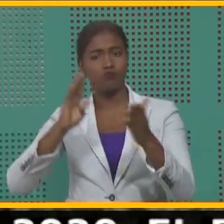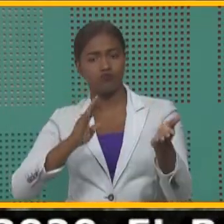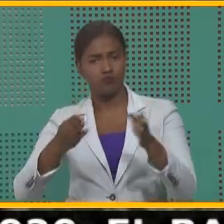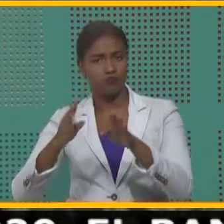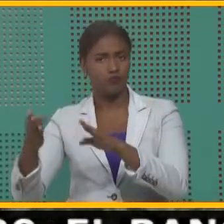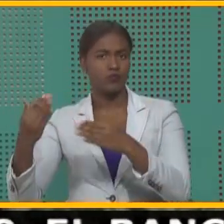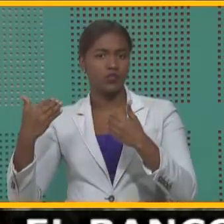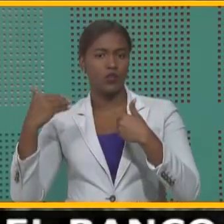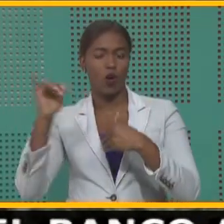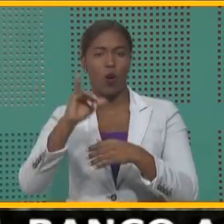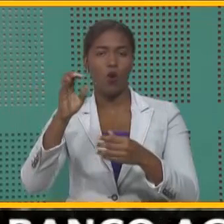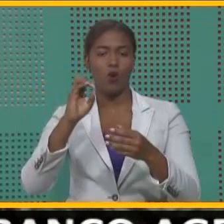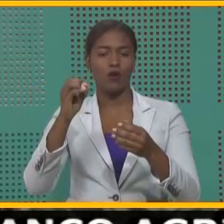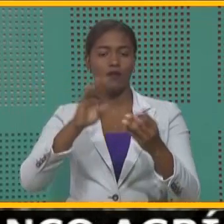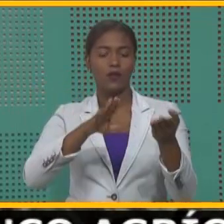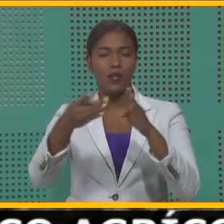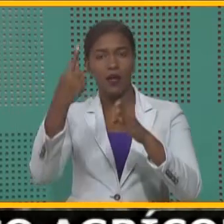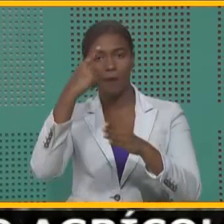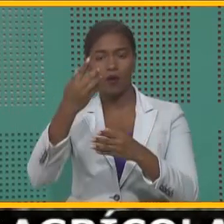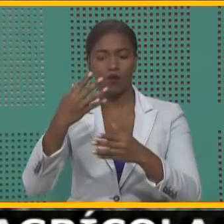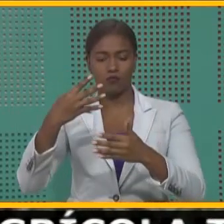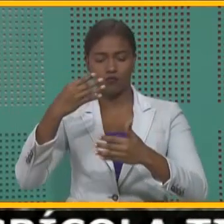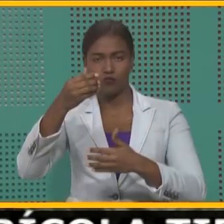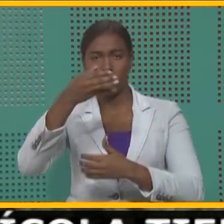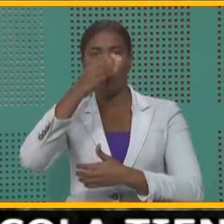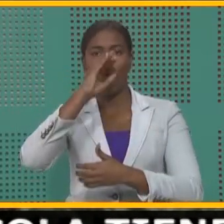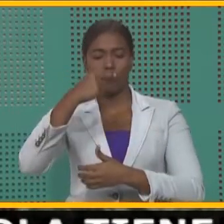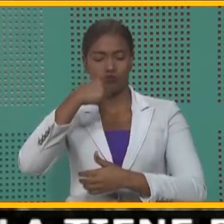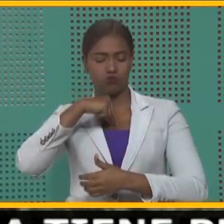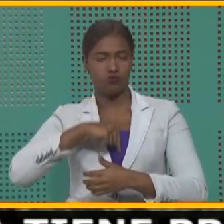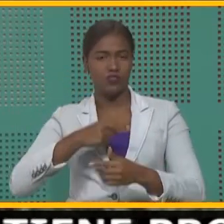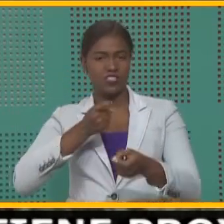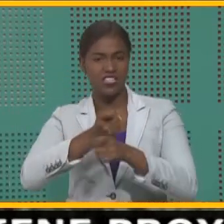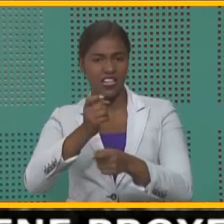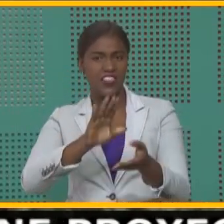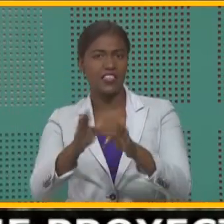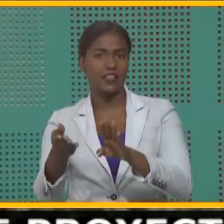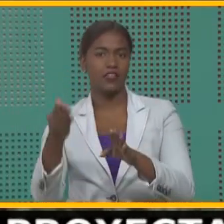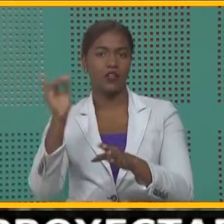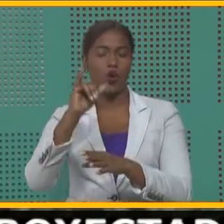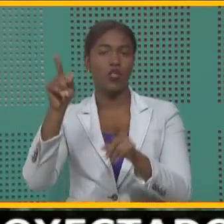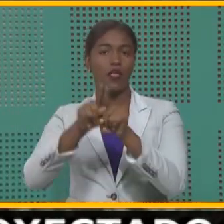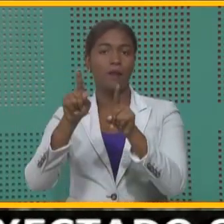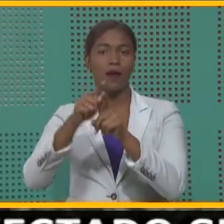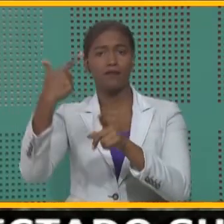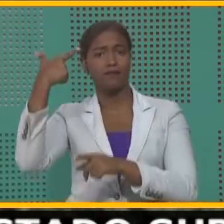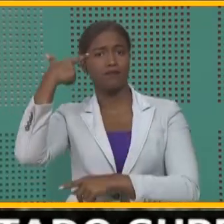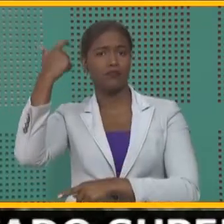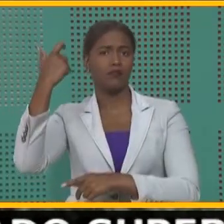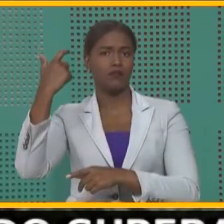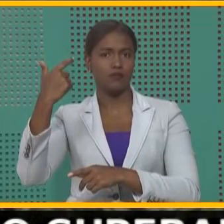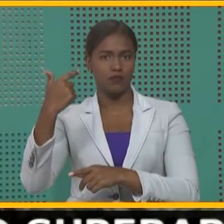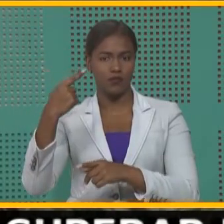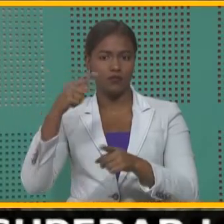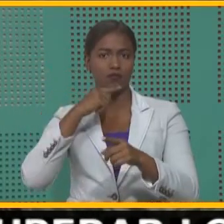por encima de las intoxicaciones, por encima inclusive de los suicidios. O sea, es un flagelo que está